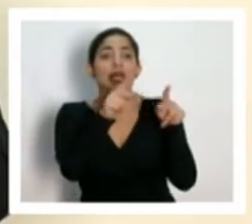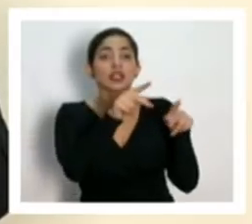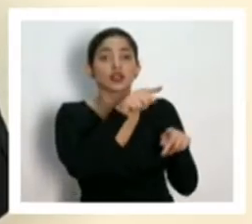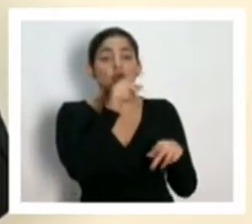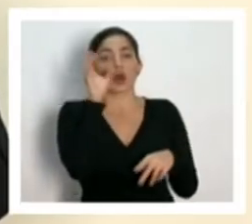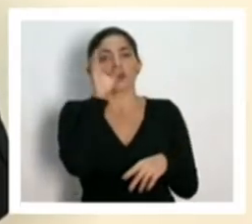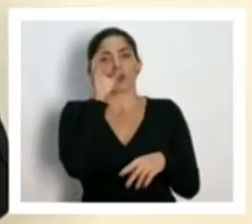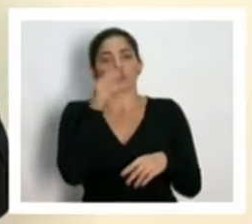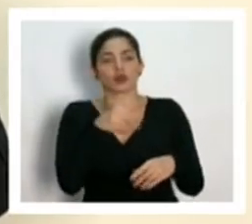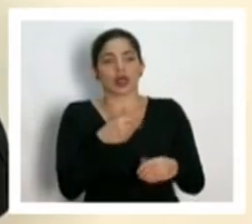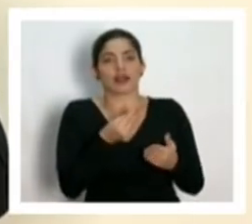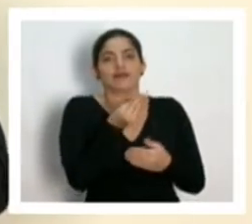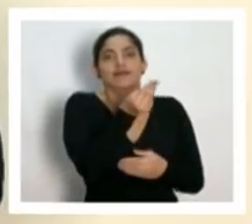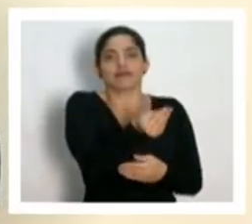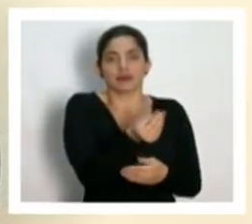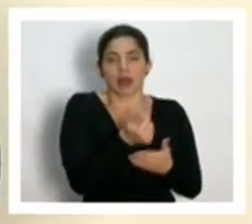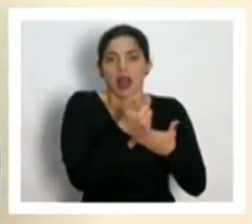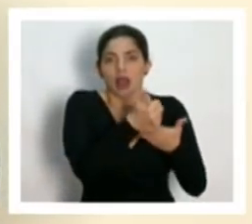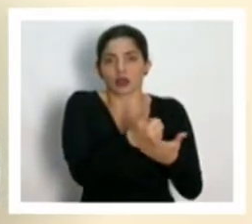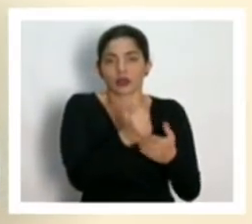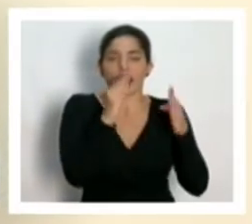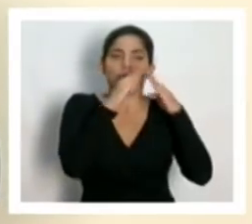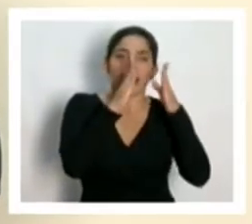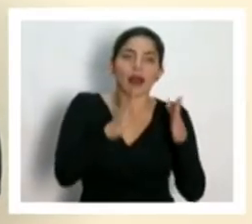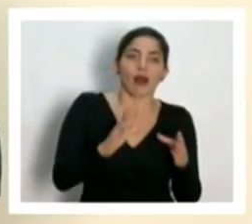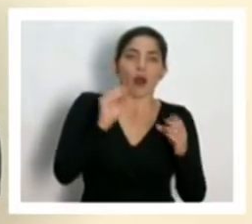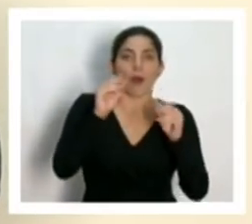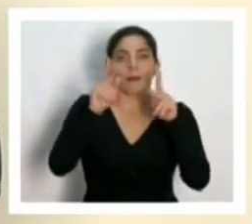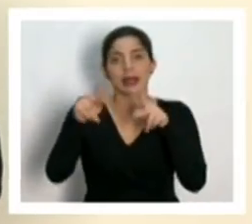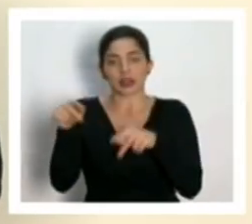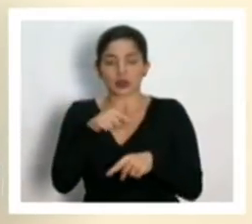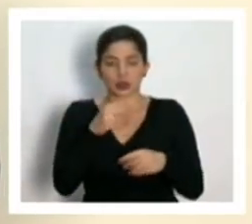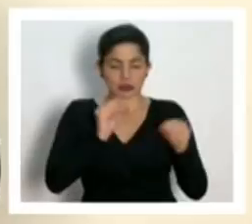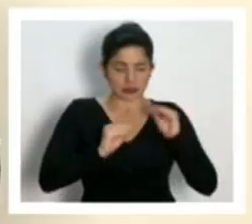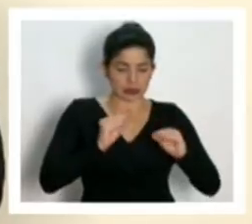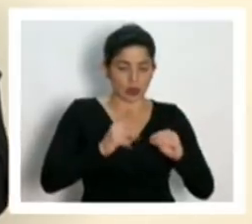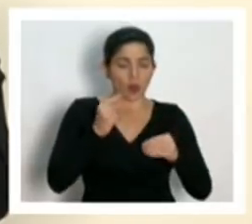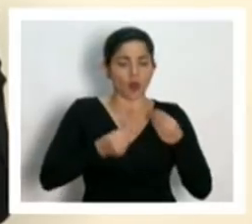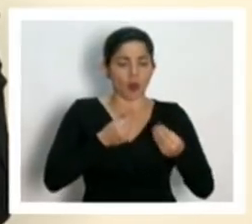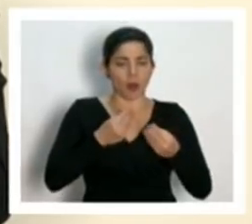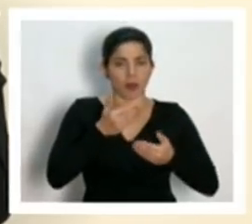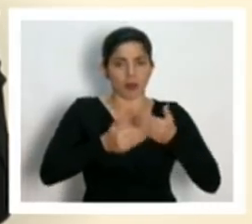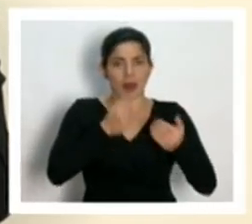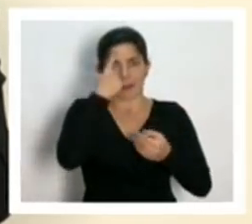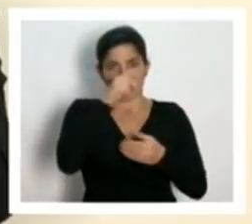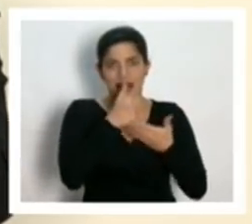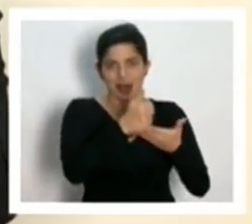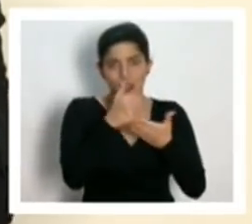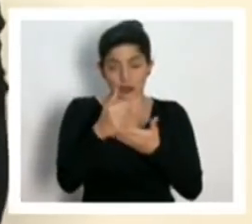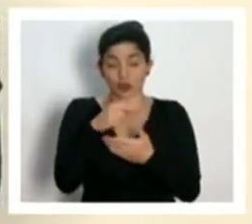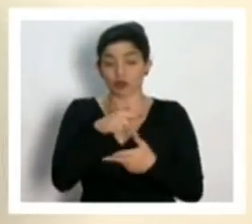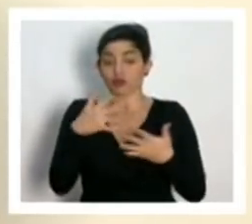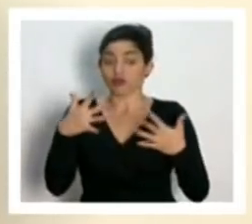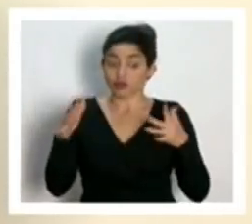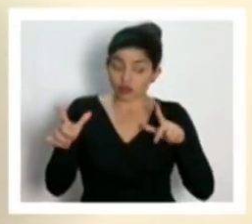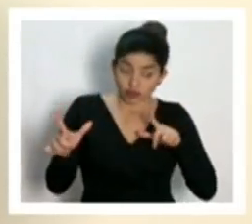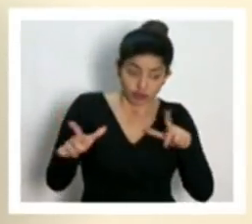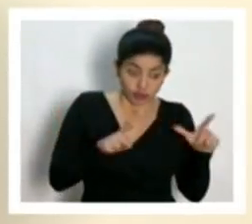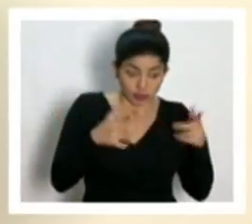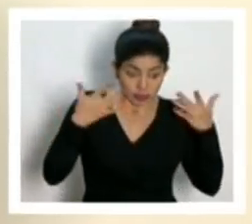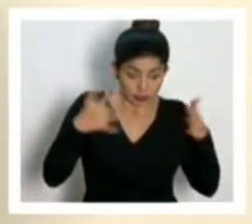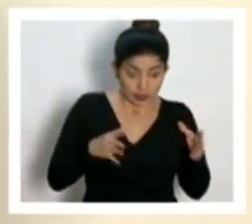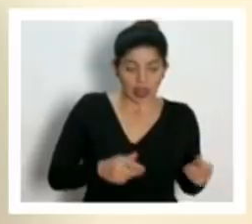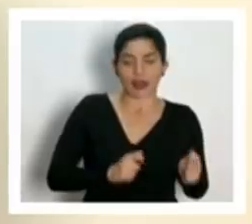dar el apoyo a esos hogares y a esas personas y teniendo eso se procedería a elevarlo al